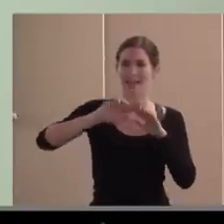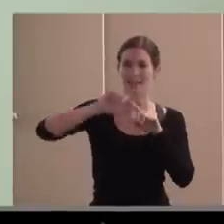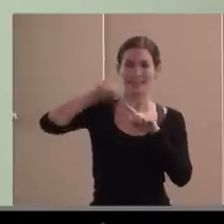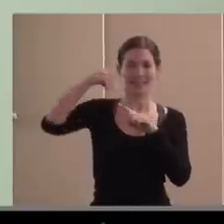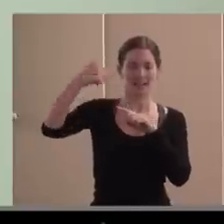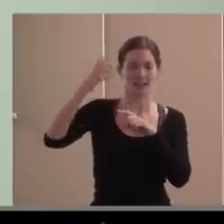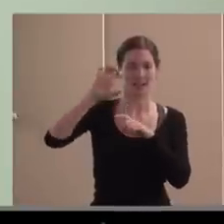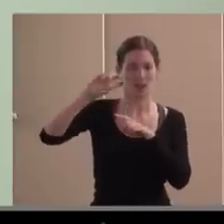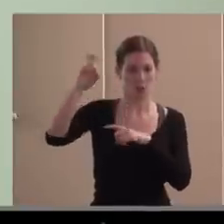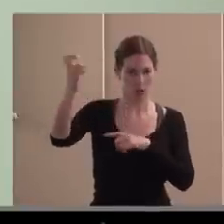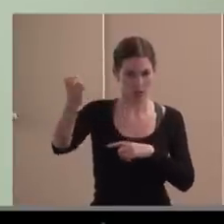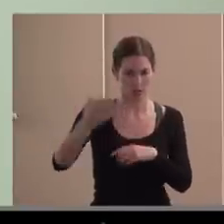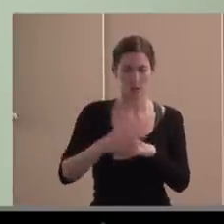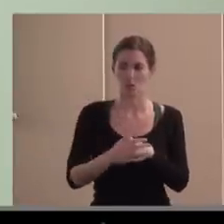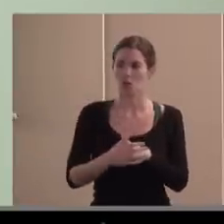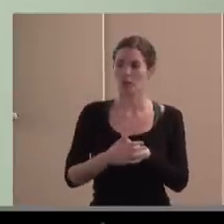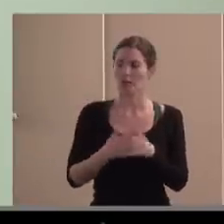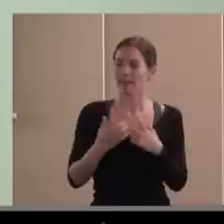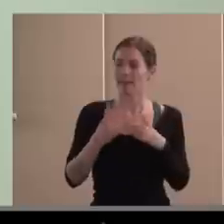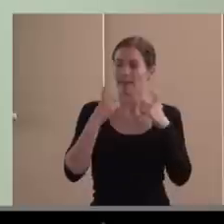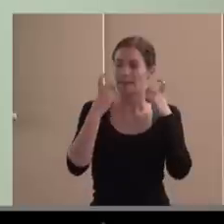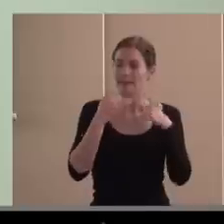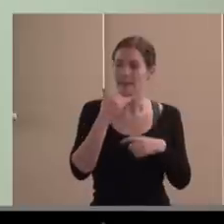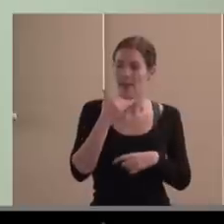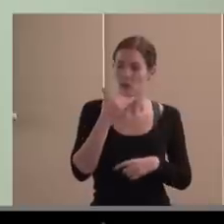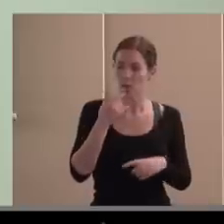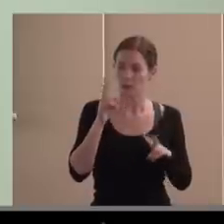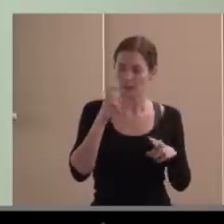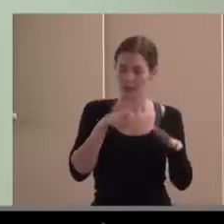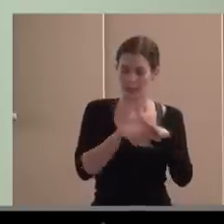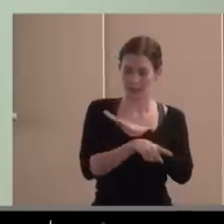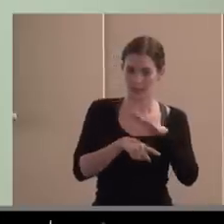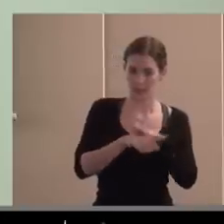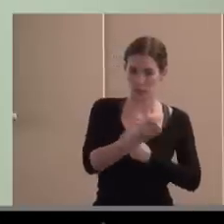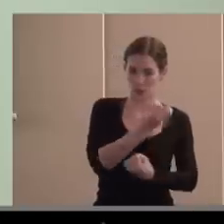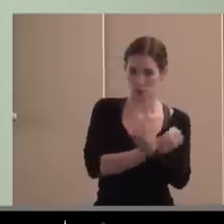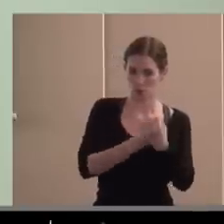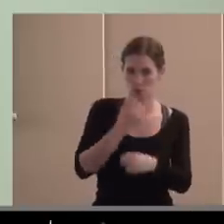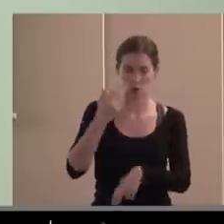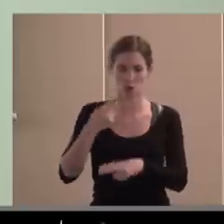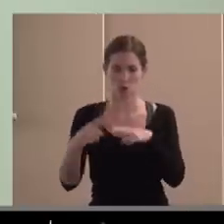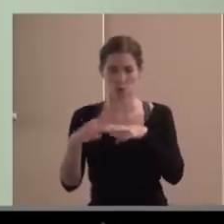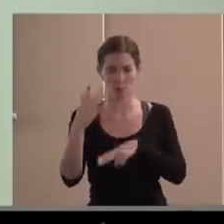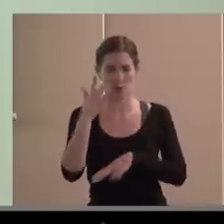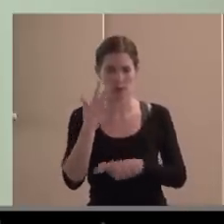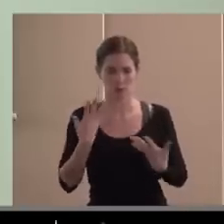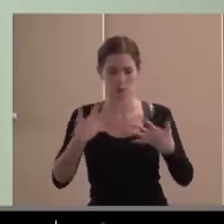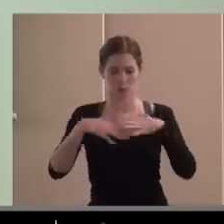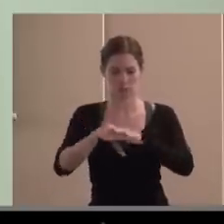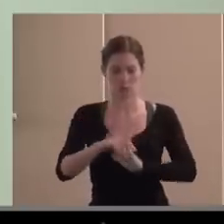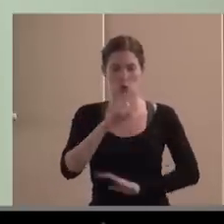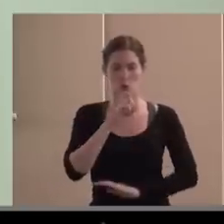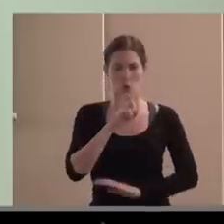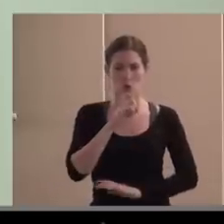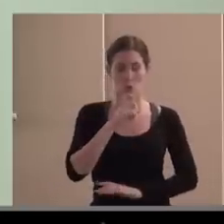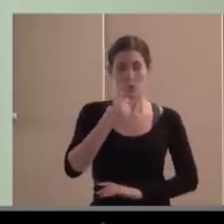más definida entre la parte gestora económica y la parte puramente política, en la diferenciación de las